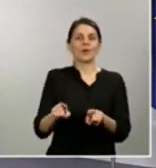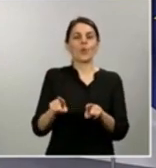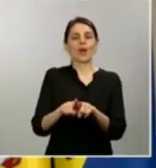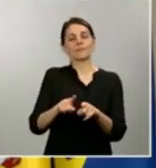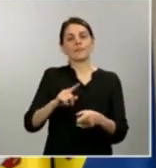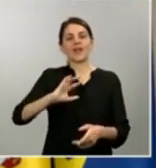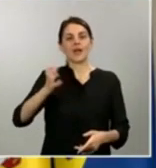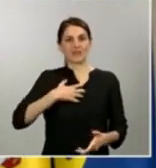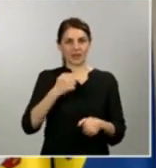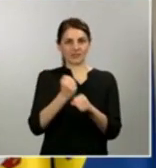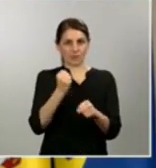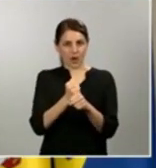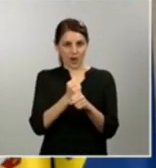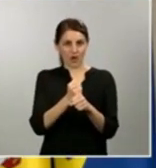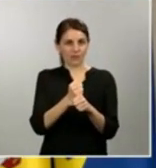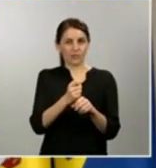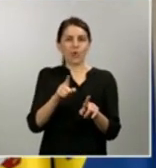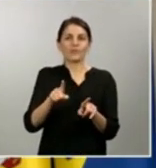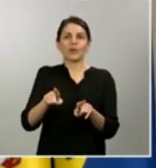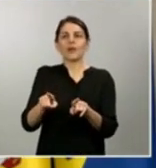prestación que es el 75% de la base reguladora.